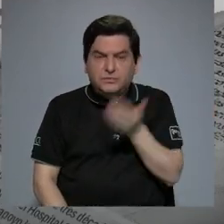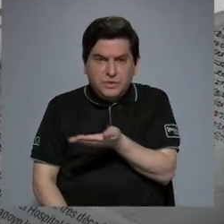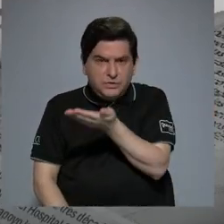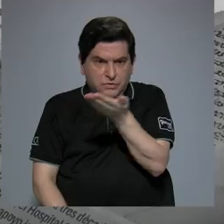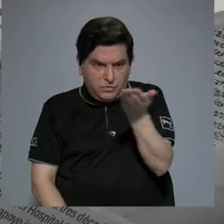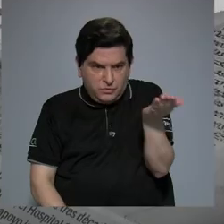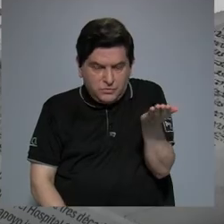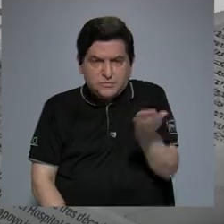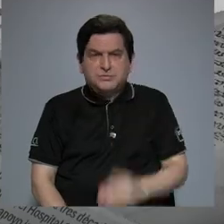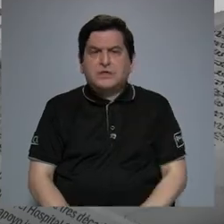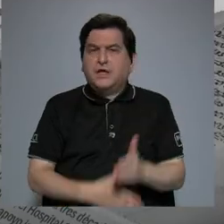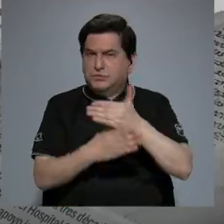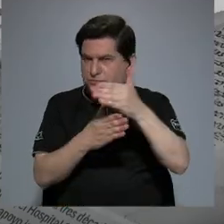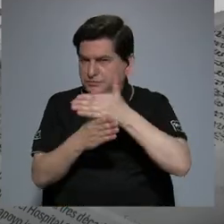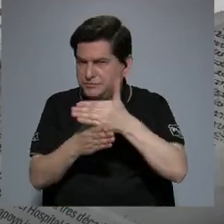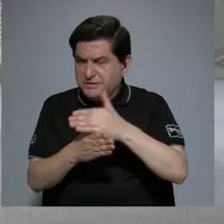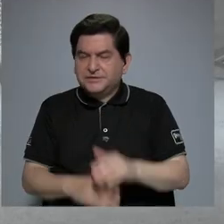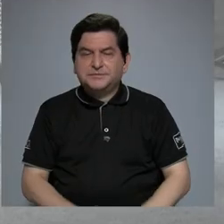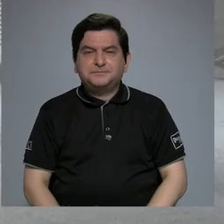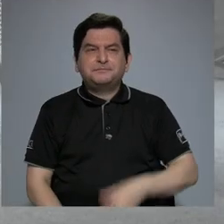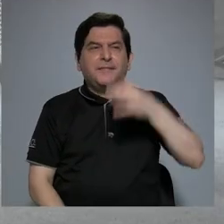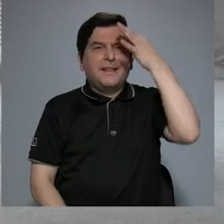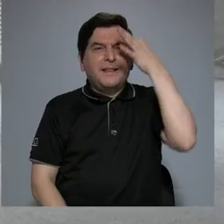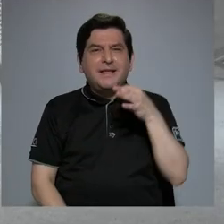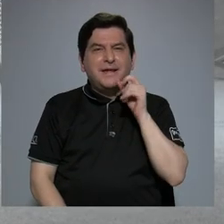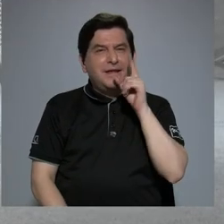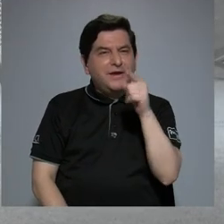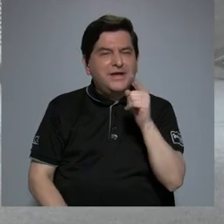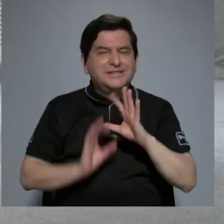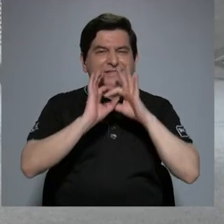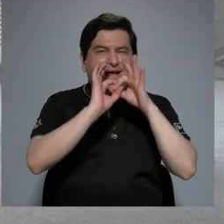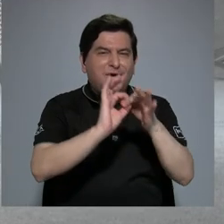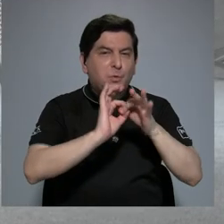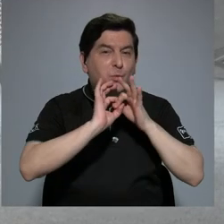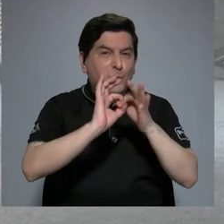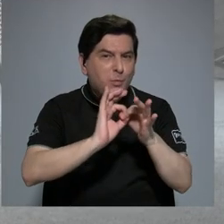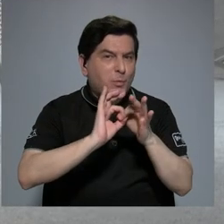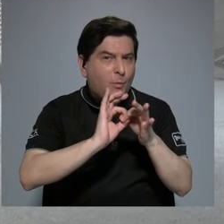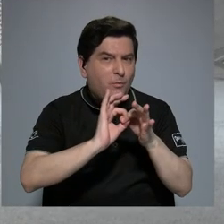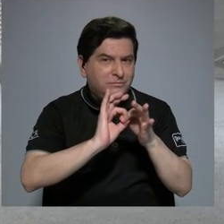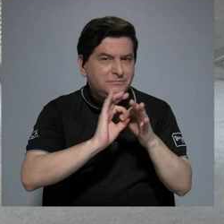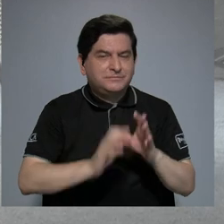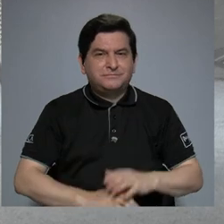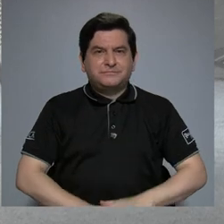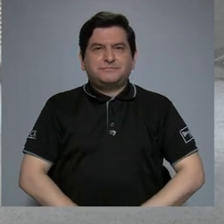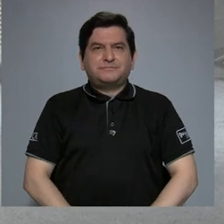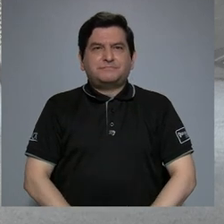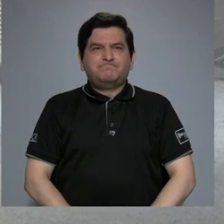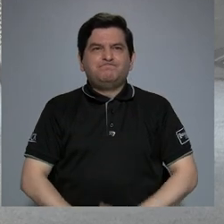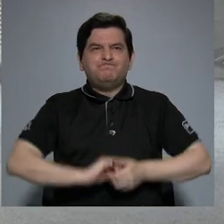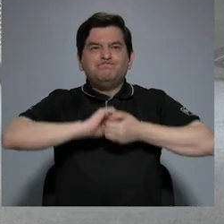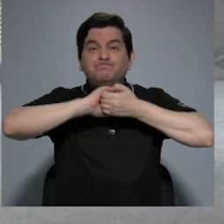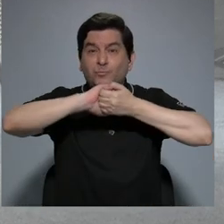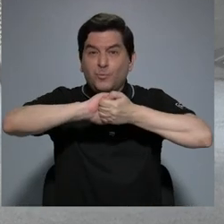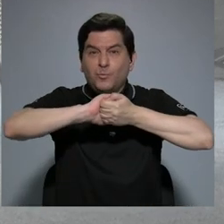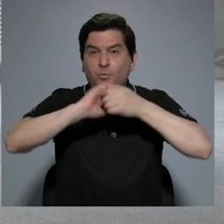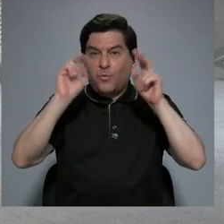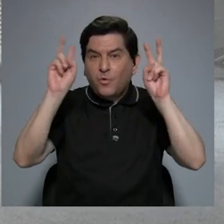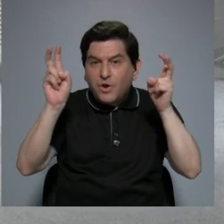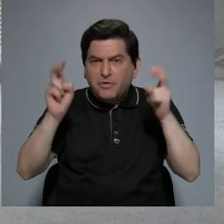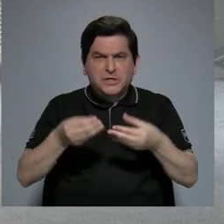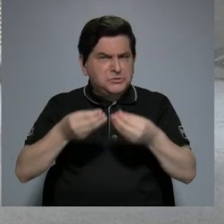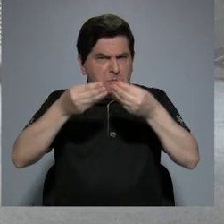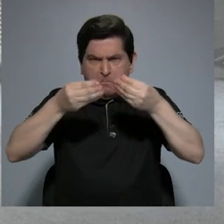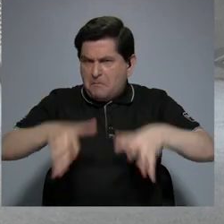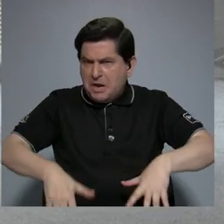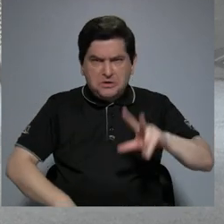ustedes están compartiendo. Creo que esos lazos de colaboración no se